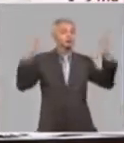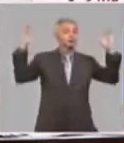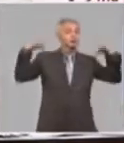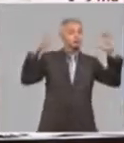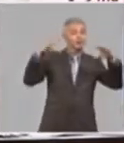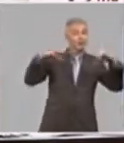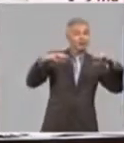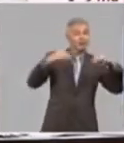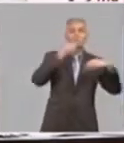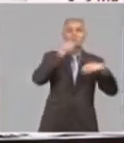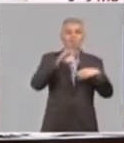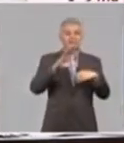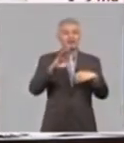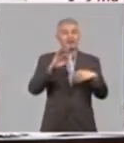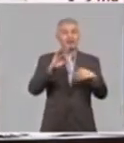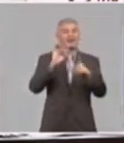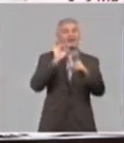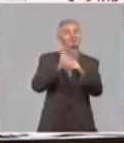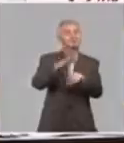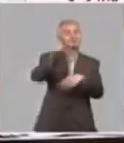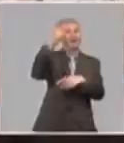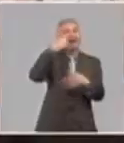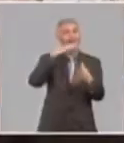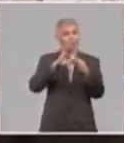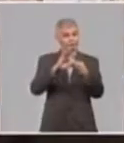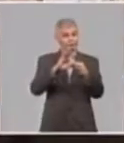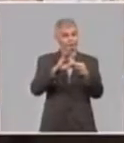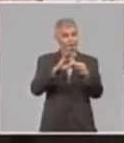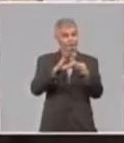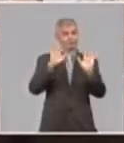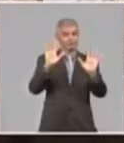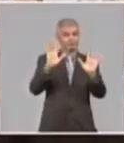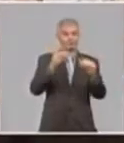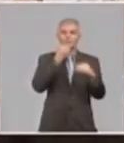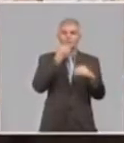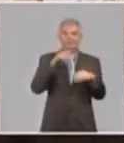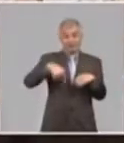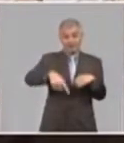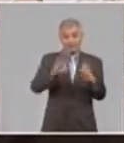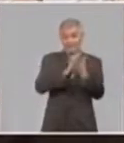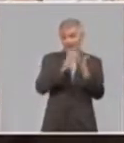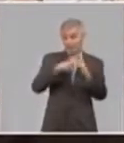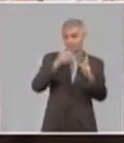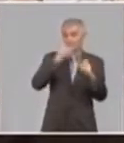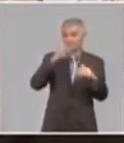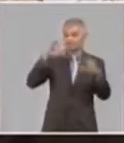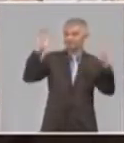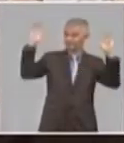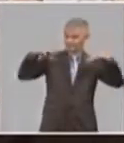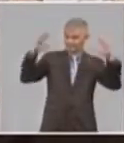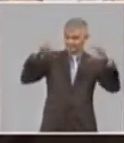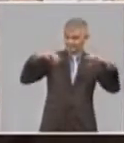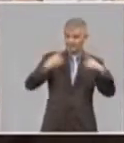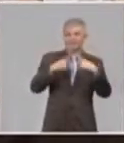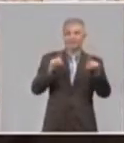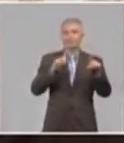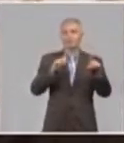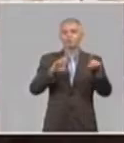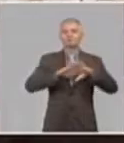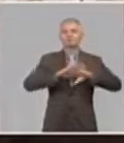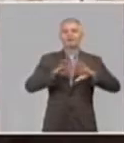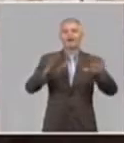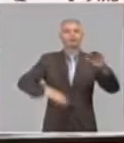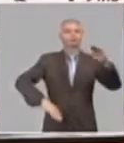del periodo O sea, aunque va a estar lloviendo, la recuperación no va a ser en el corto plazo. Exactamente.